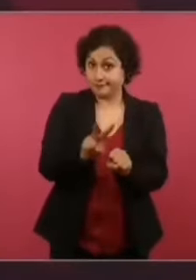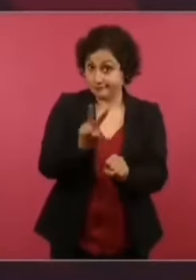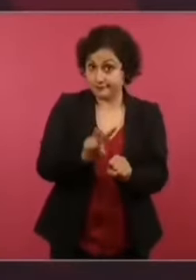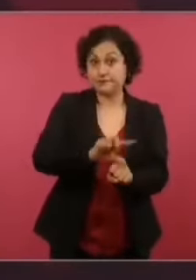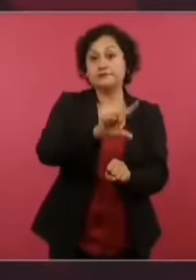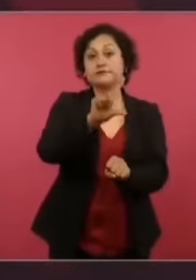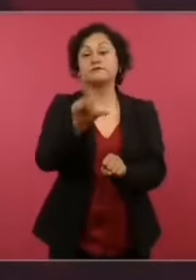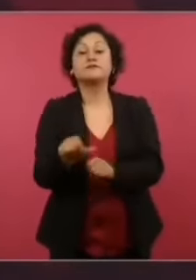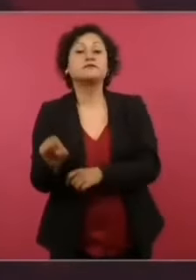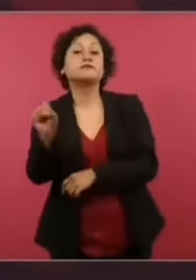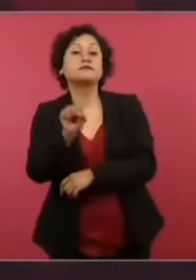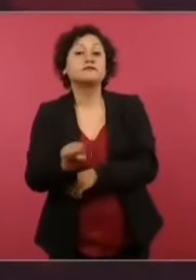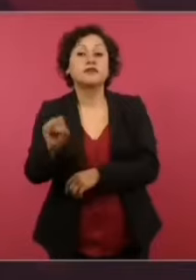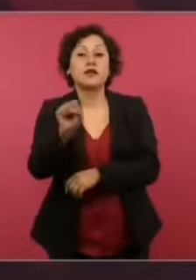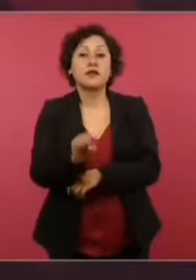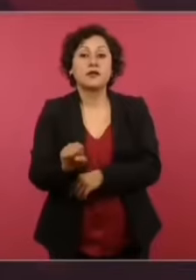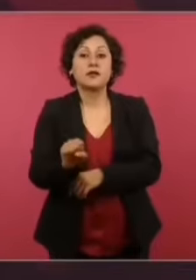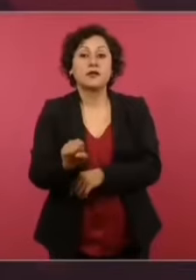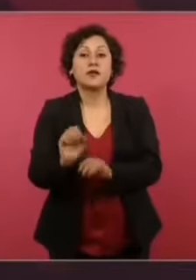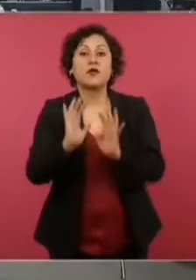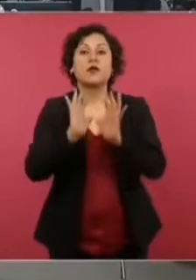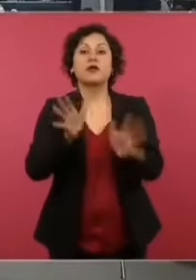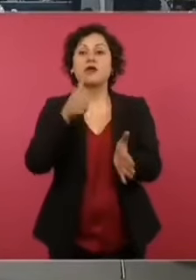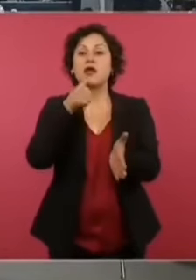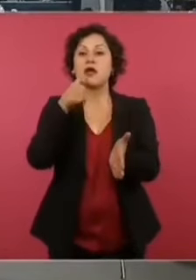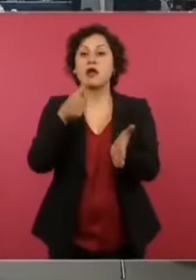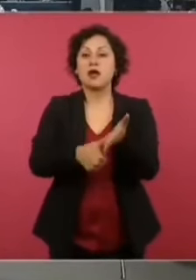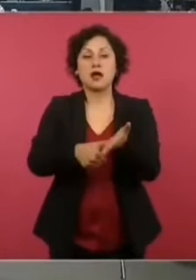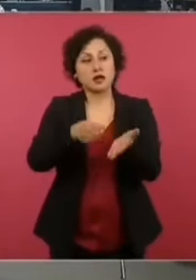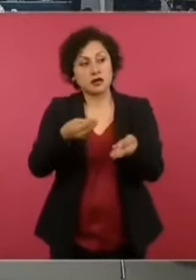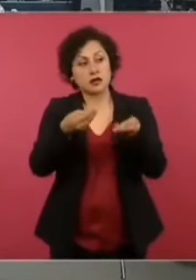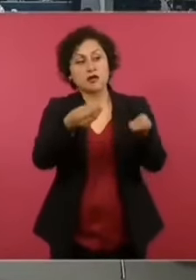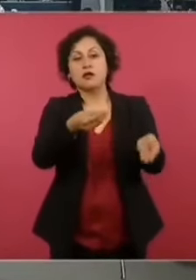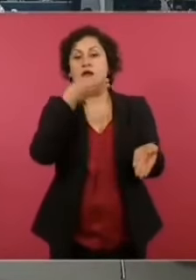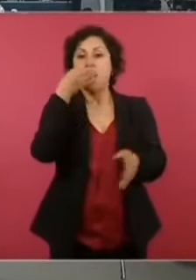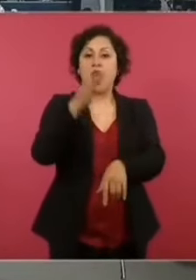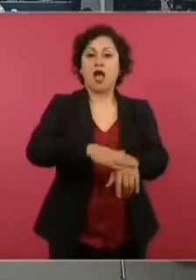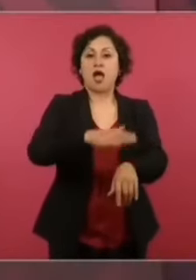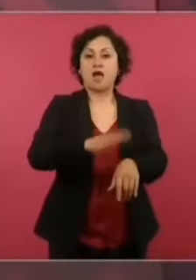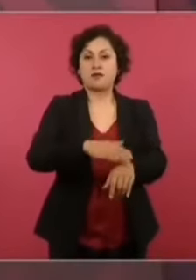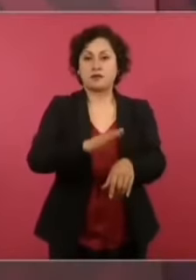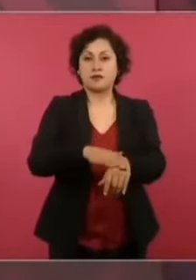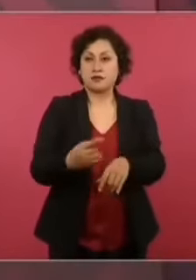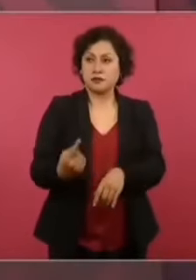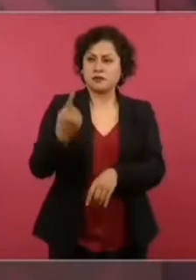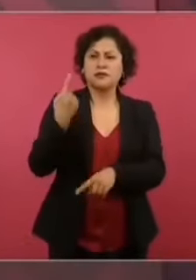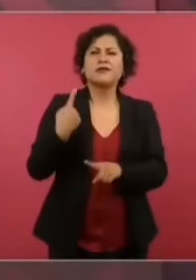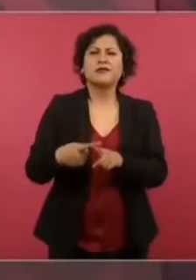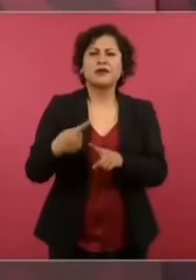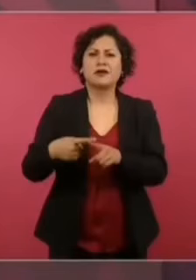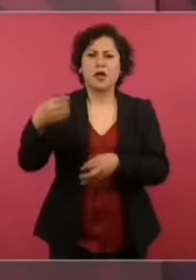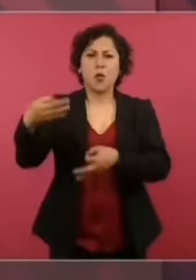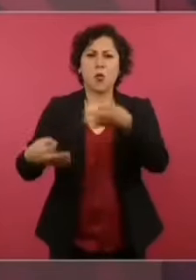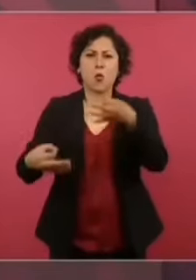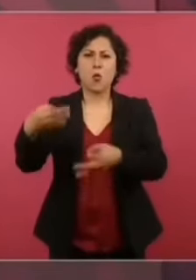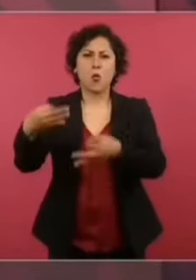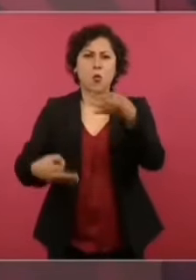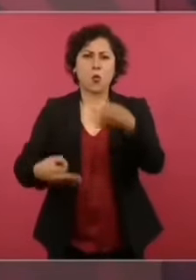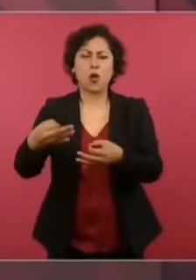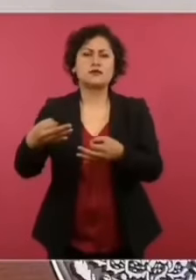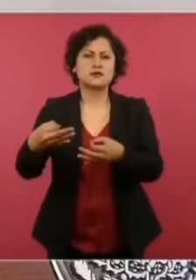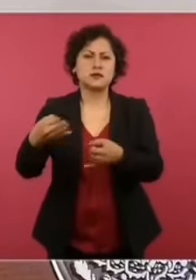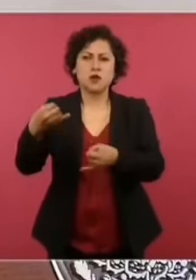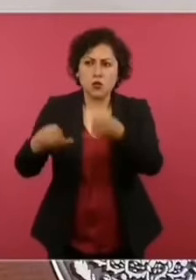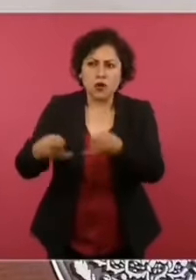ya están ordenando un juez que se libere el sábado,